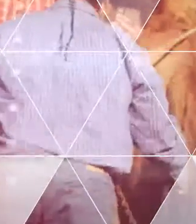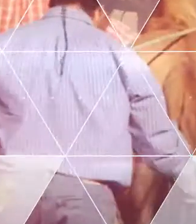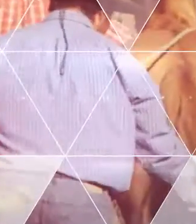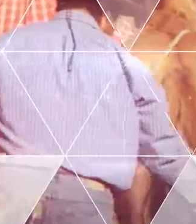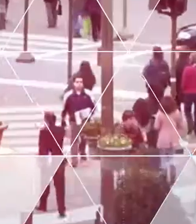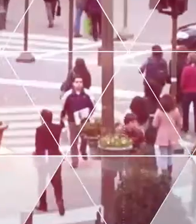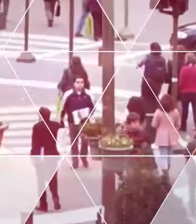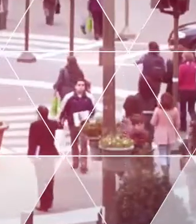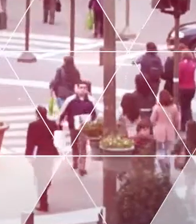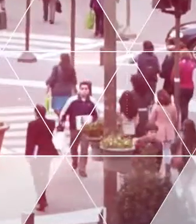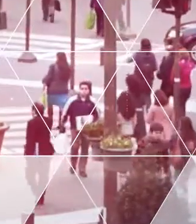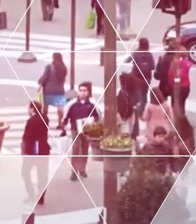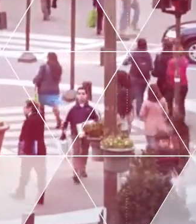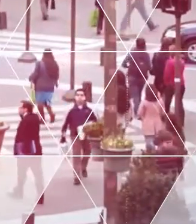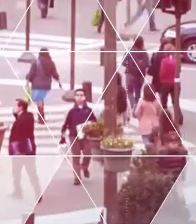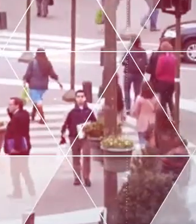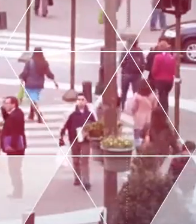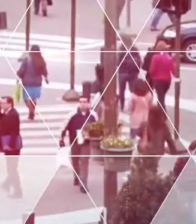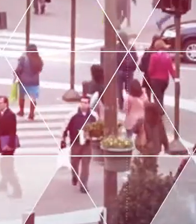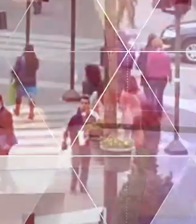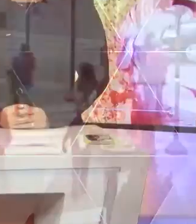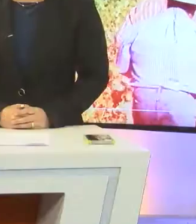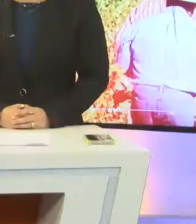Portavoz Noticias Inclusivo